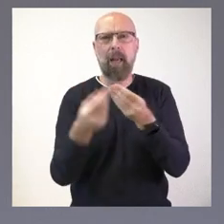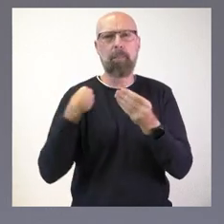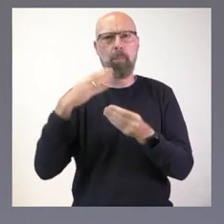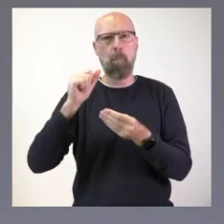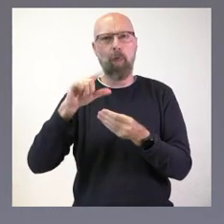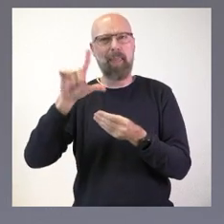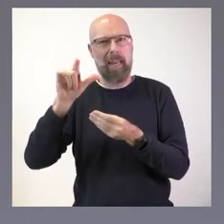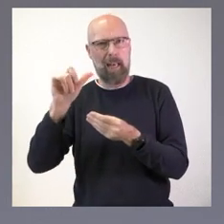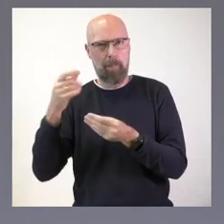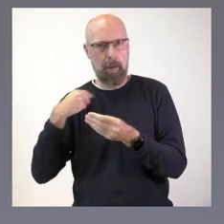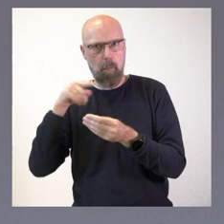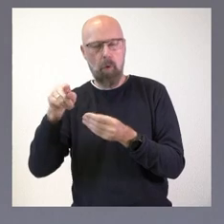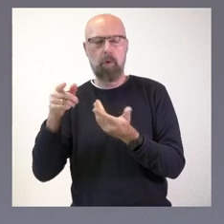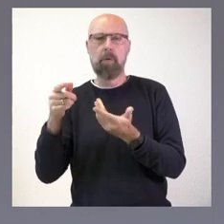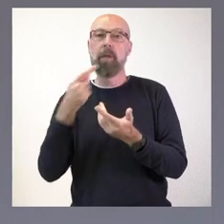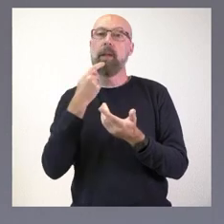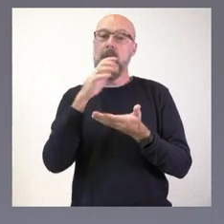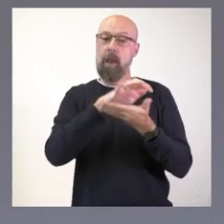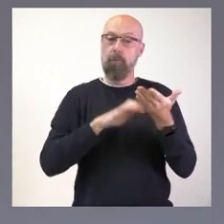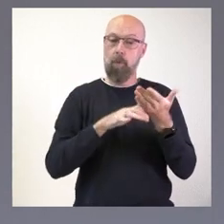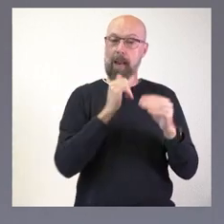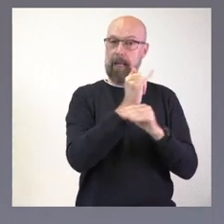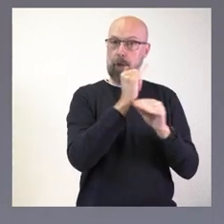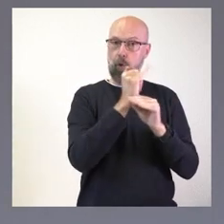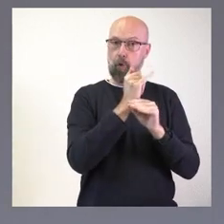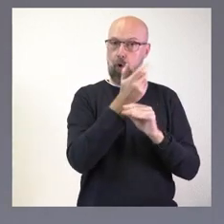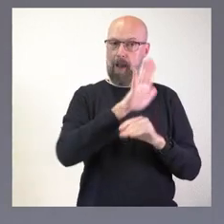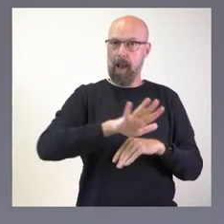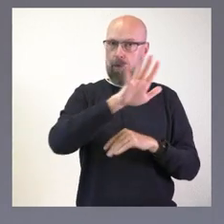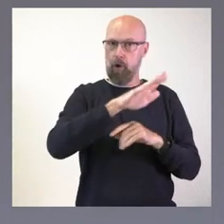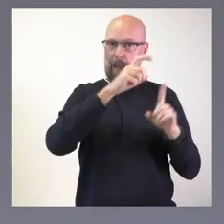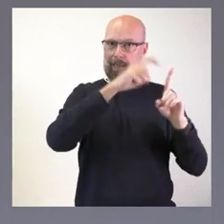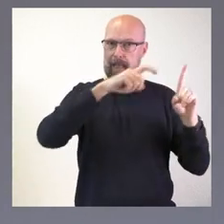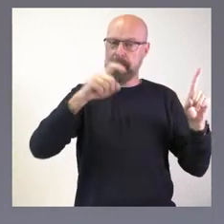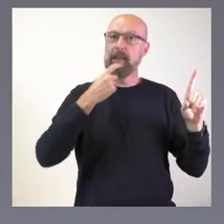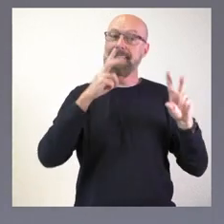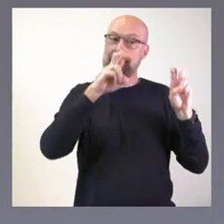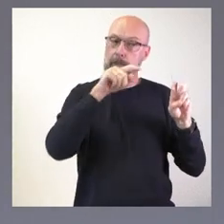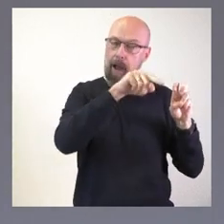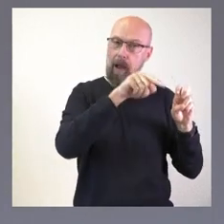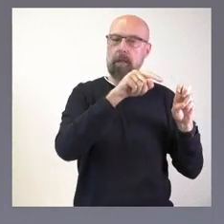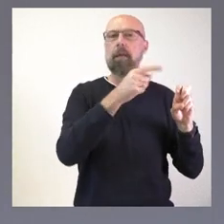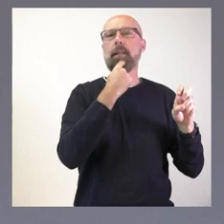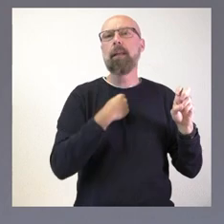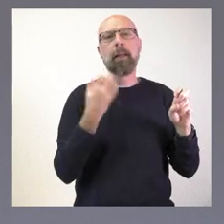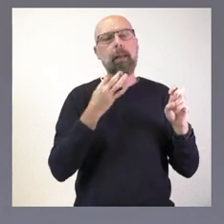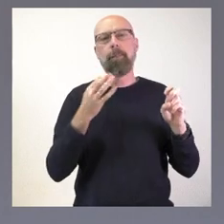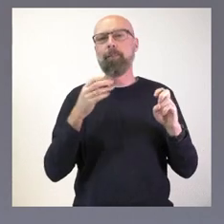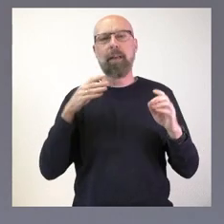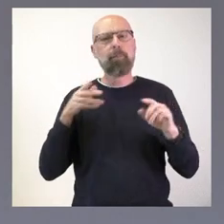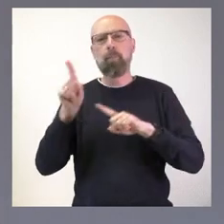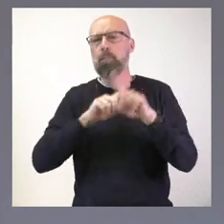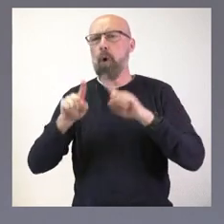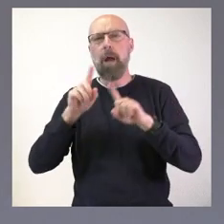informes del Instituto Nacional de Estadística que este tema es el tercer factor más perjudicial para el crecimiento de las